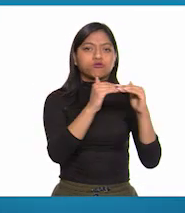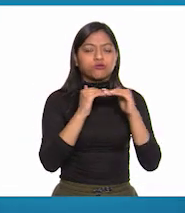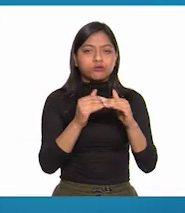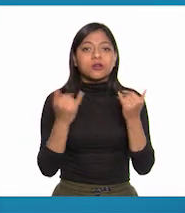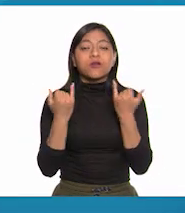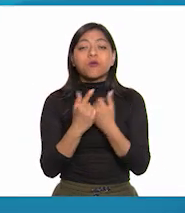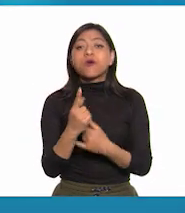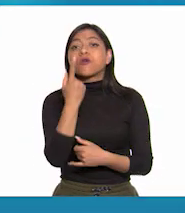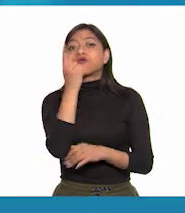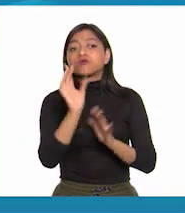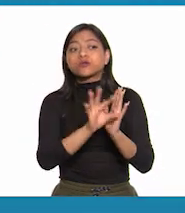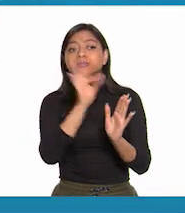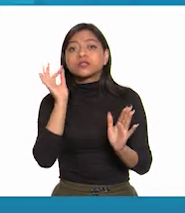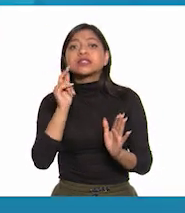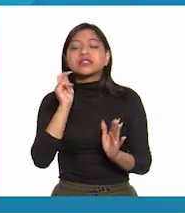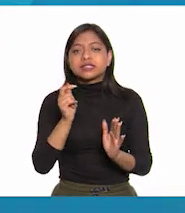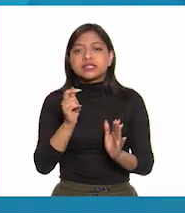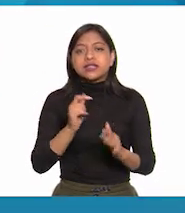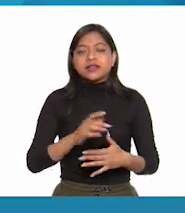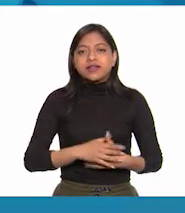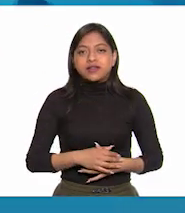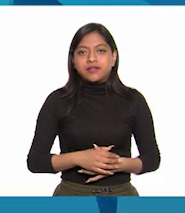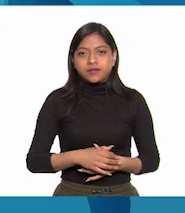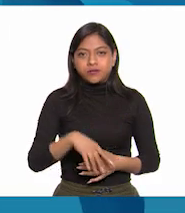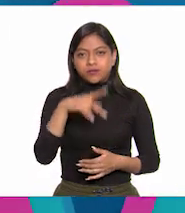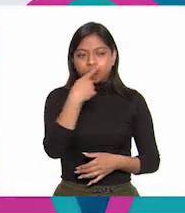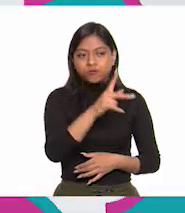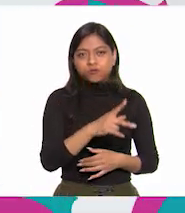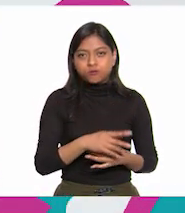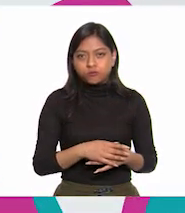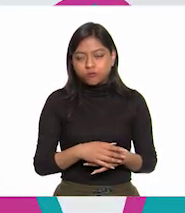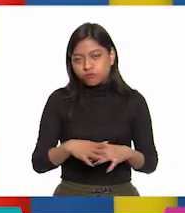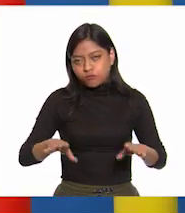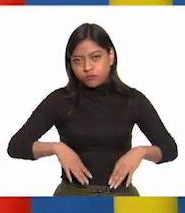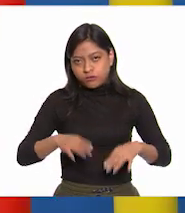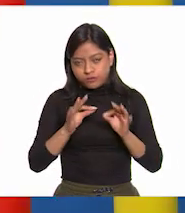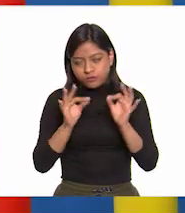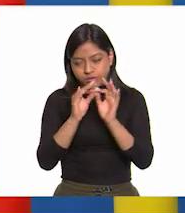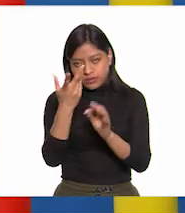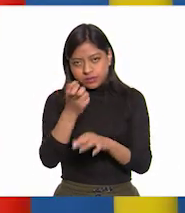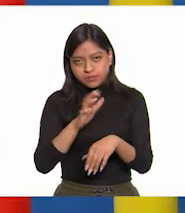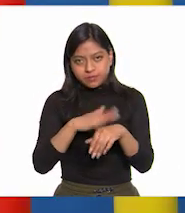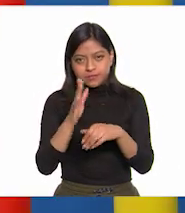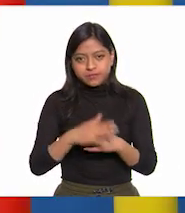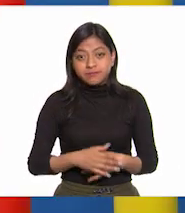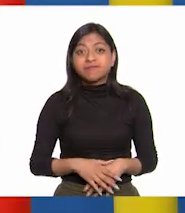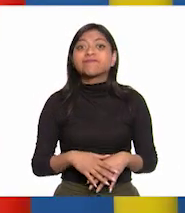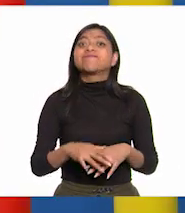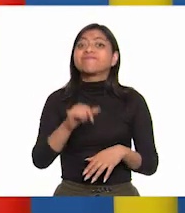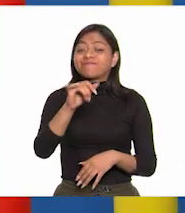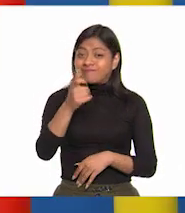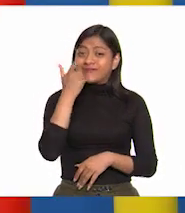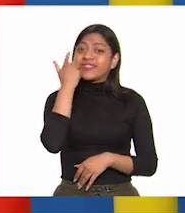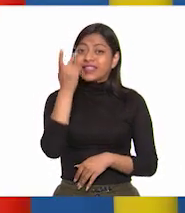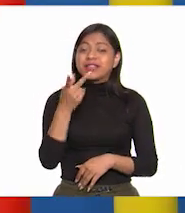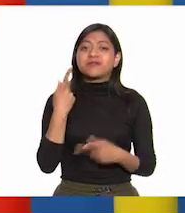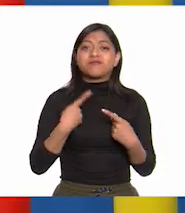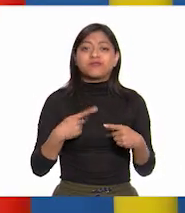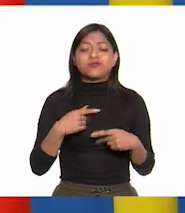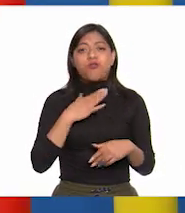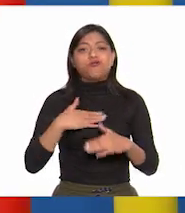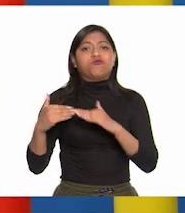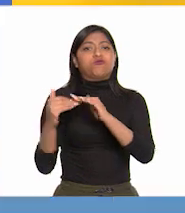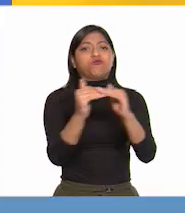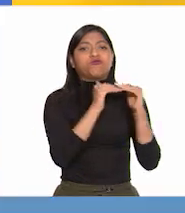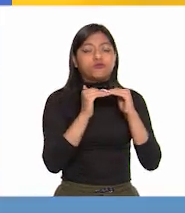distinguirá a un americano de otro el vicio y la virtud. ¡Vaya! Ahora sí buscaban una sociedad igualitaria.